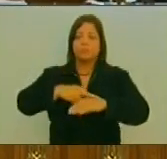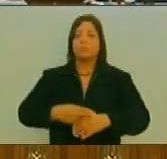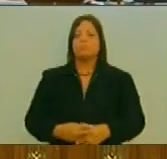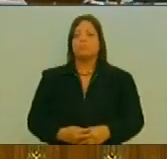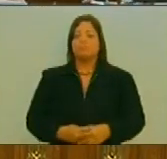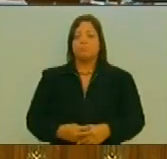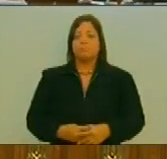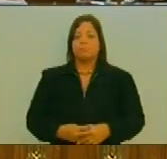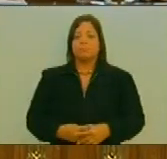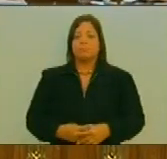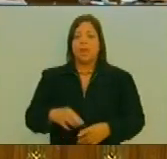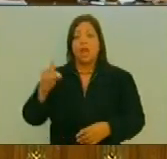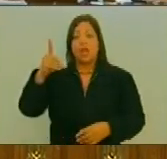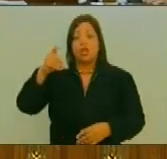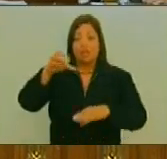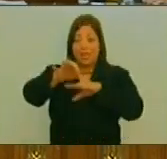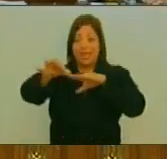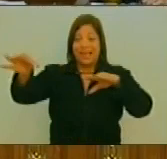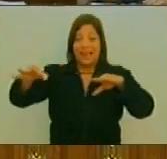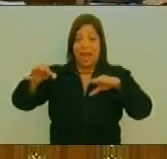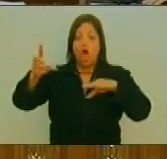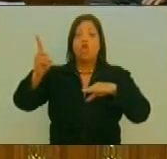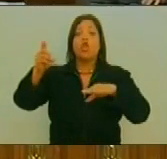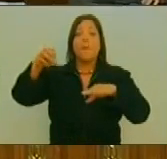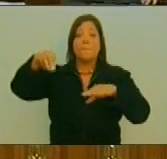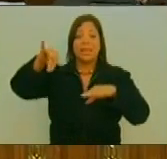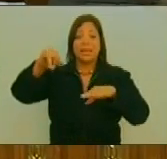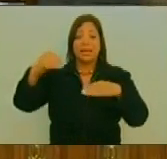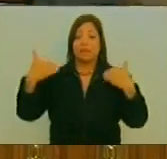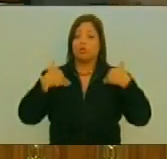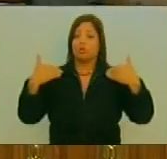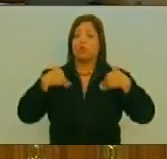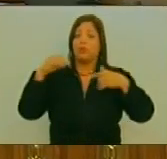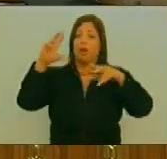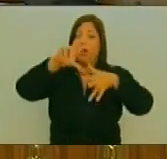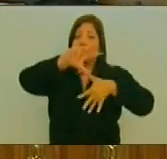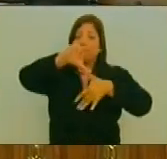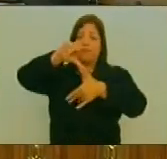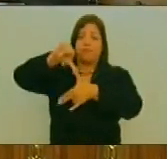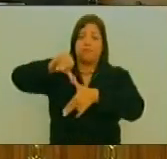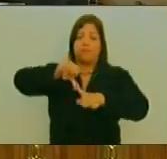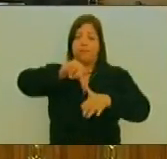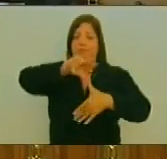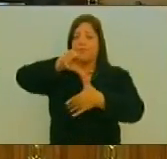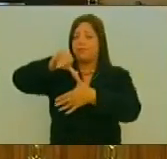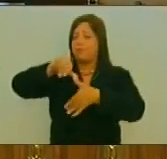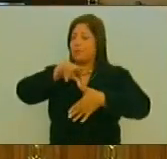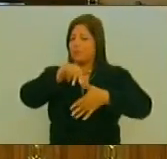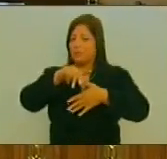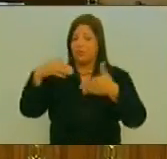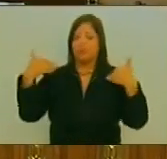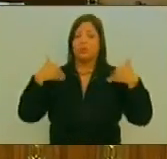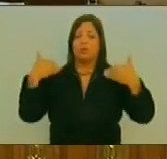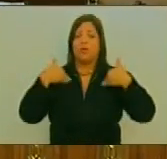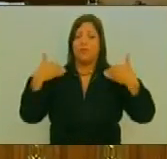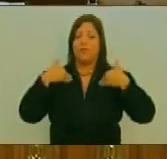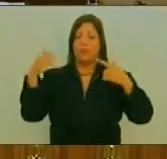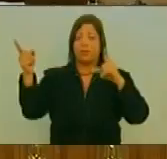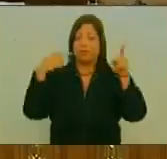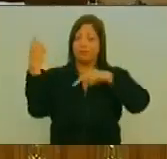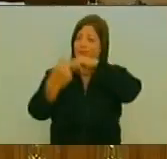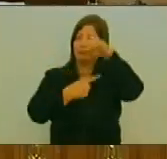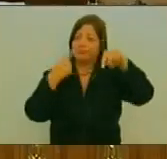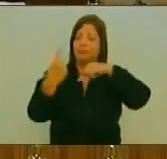Y Dominica Que han sido En los últimos días Devastados Por desastres Naturales A ellos